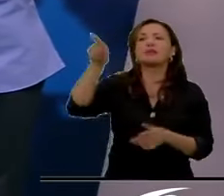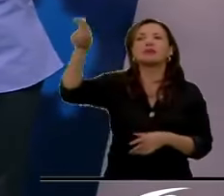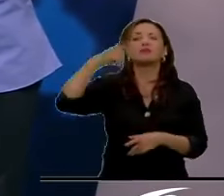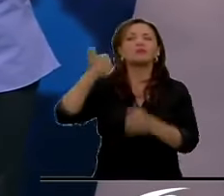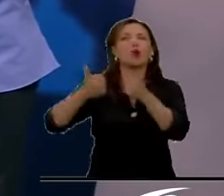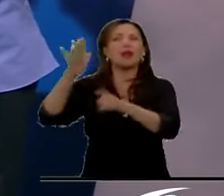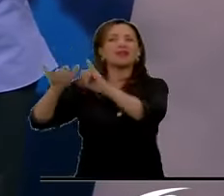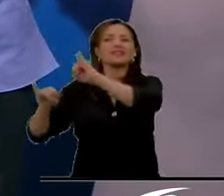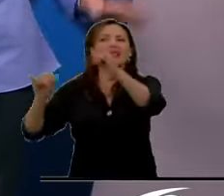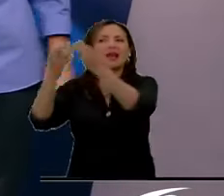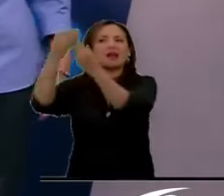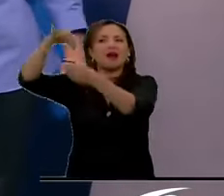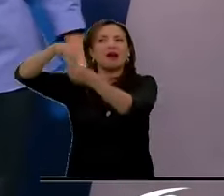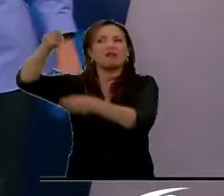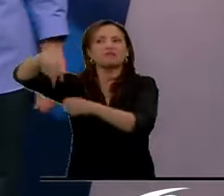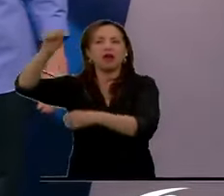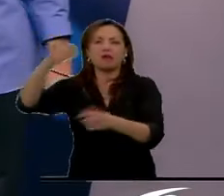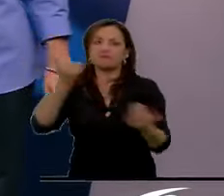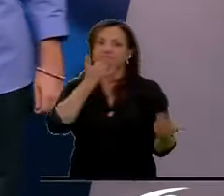Grandes retos para esta organización. Buenas tardes. tardes.